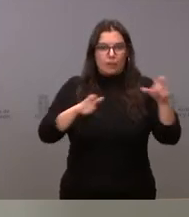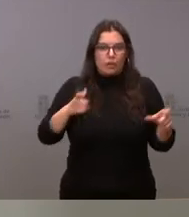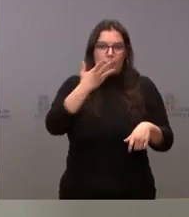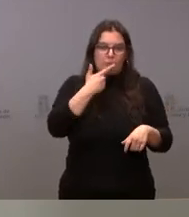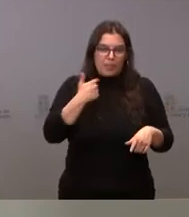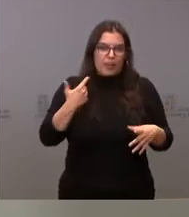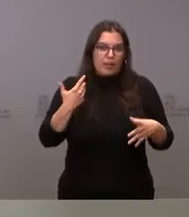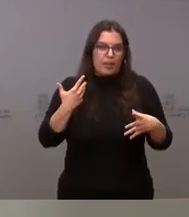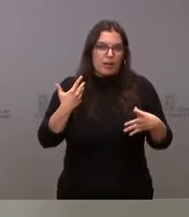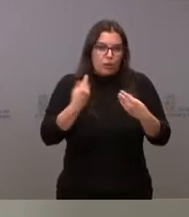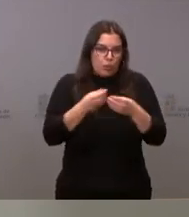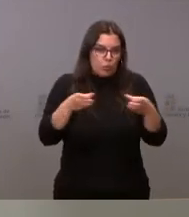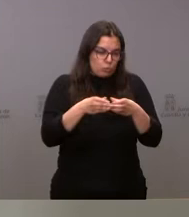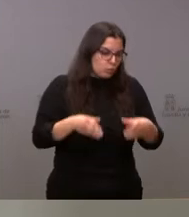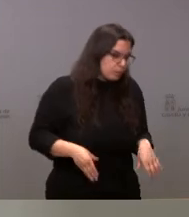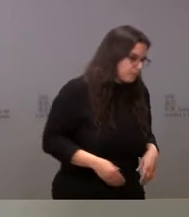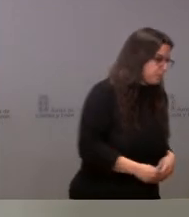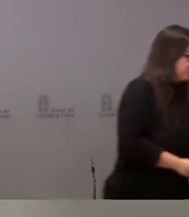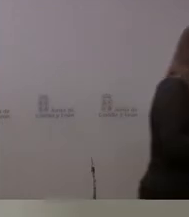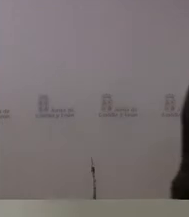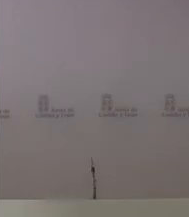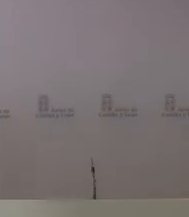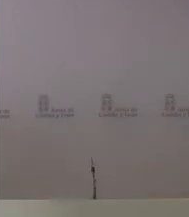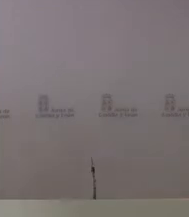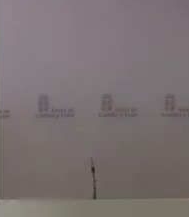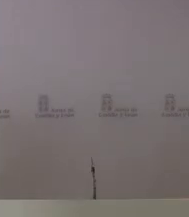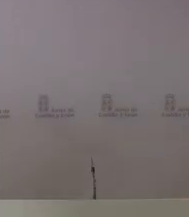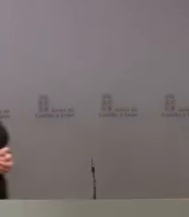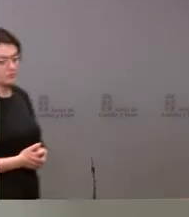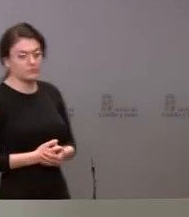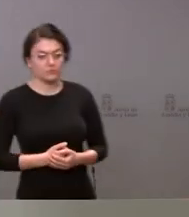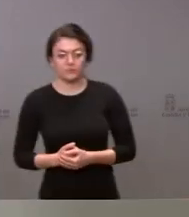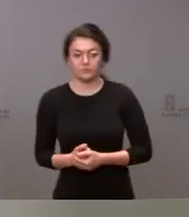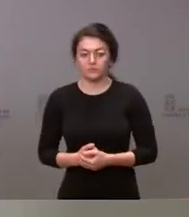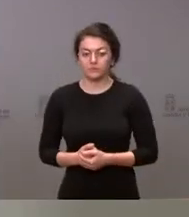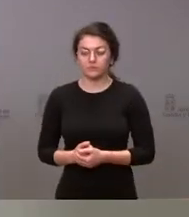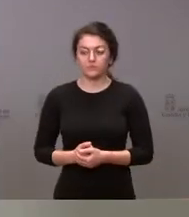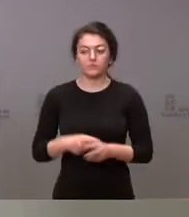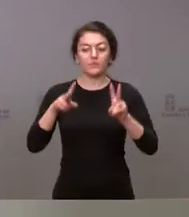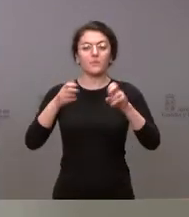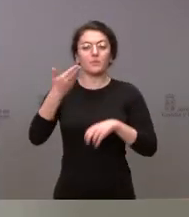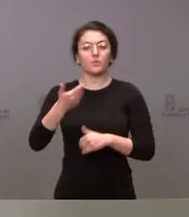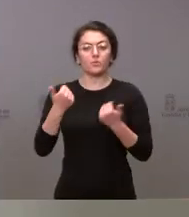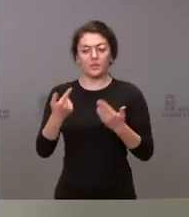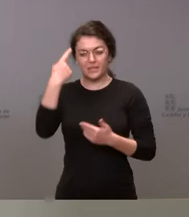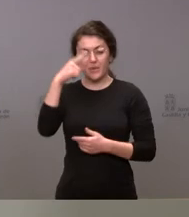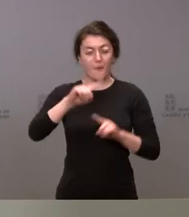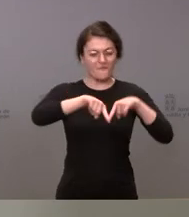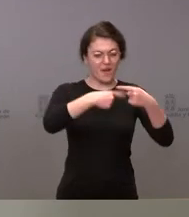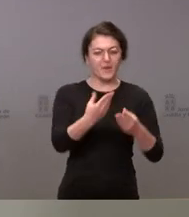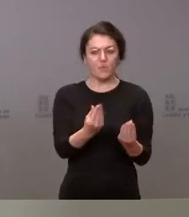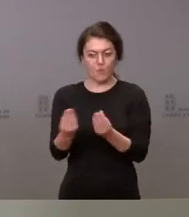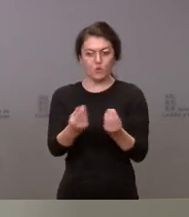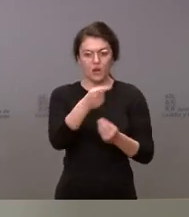estar juntas. Otro ámbito que puede ser de interés es que sabemos que hay muchas familias que están